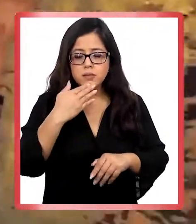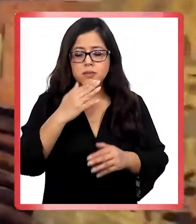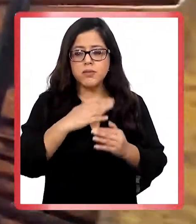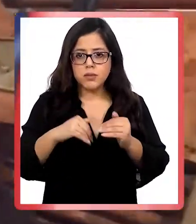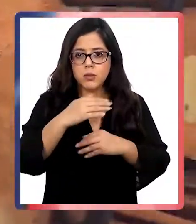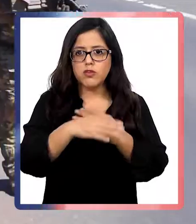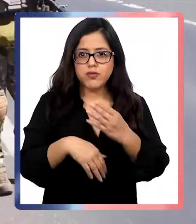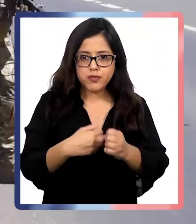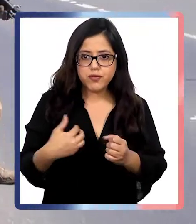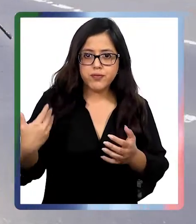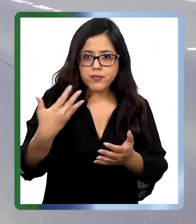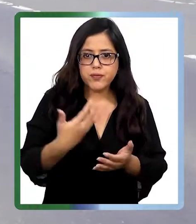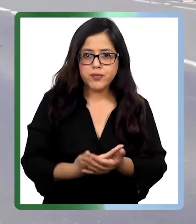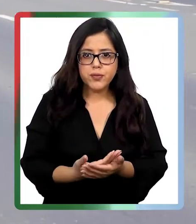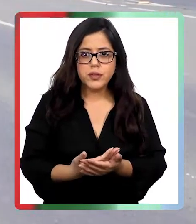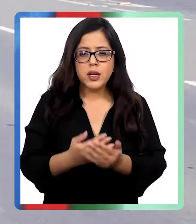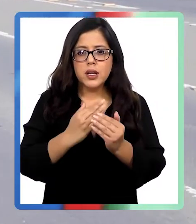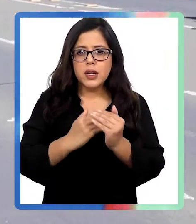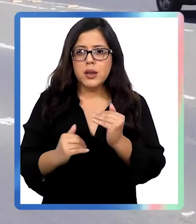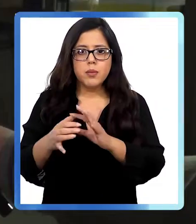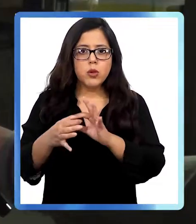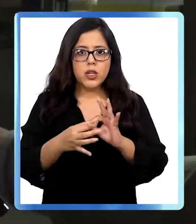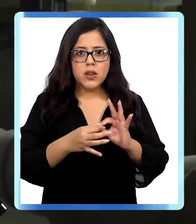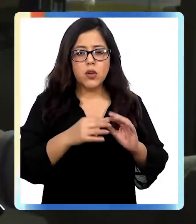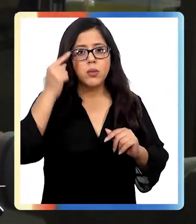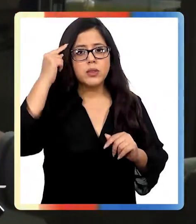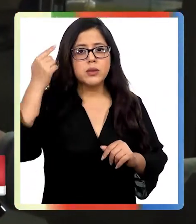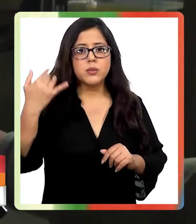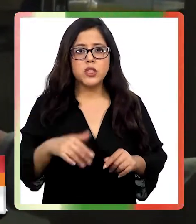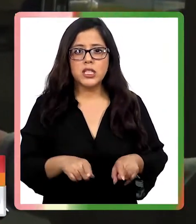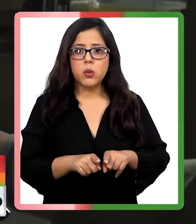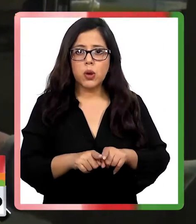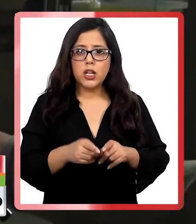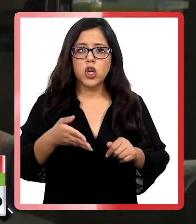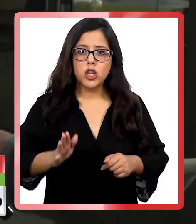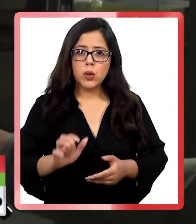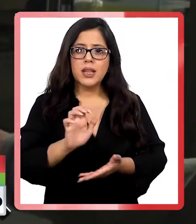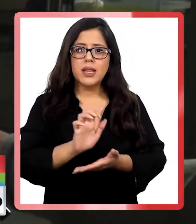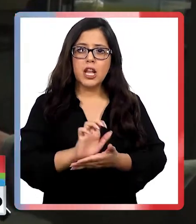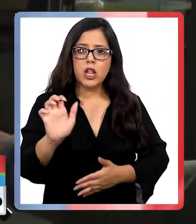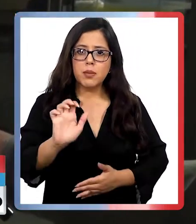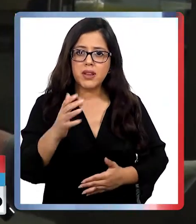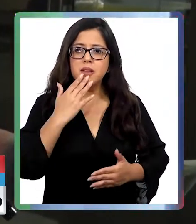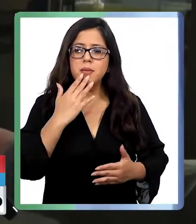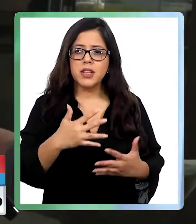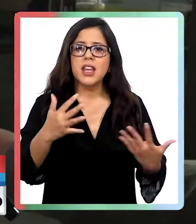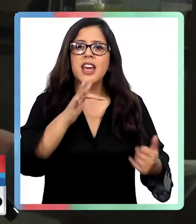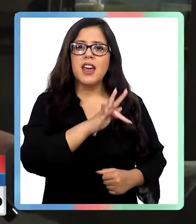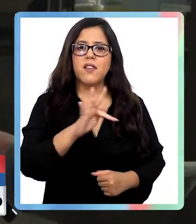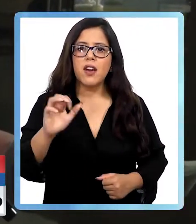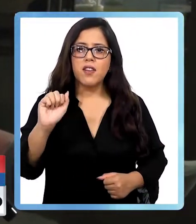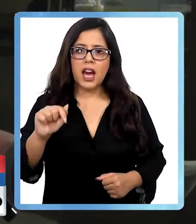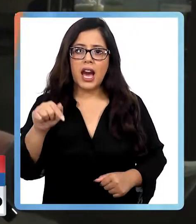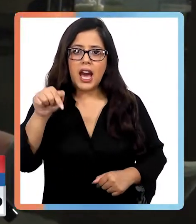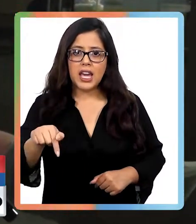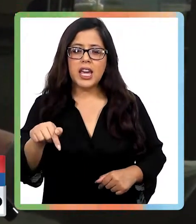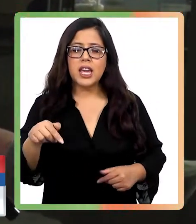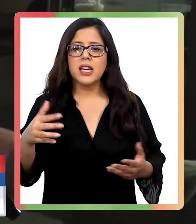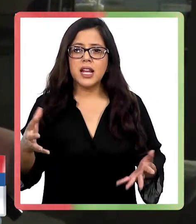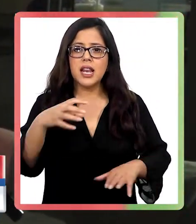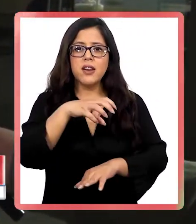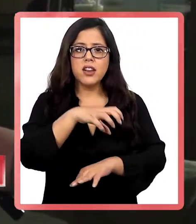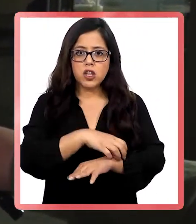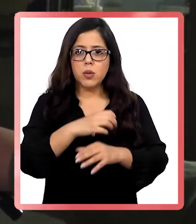la misma razón creemos que es fundamental mantener el estado de emergencia y la fuerza armada en la región para poder así darle